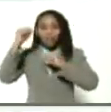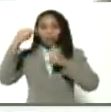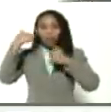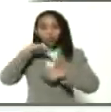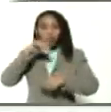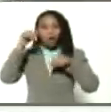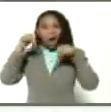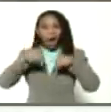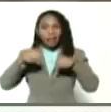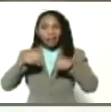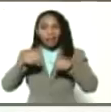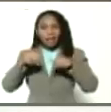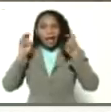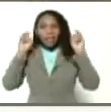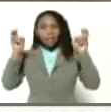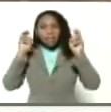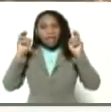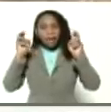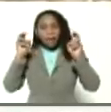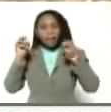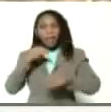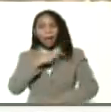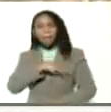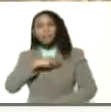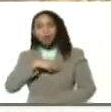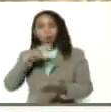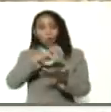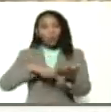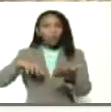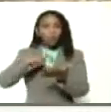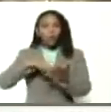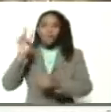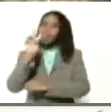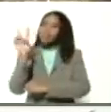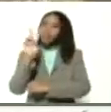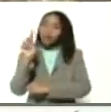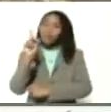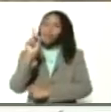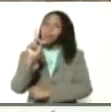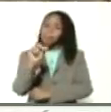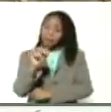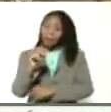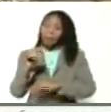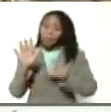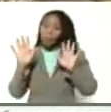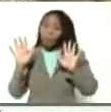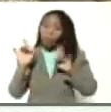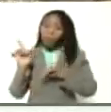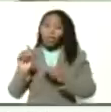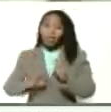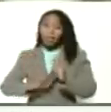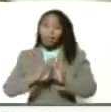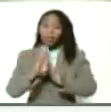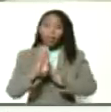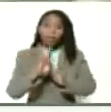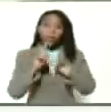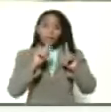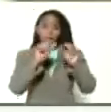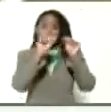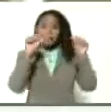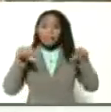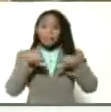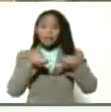pues, en el marco de la gran misión Agro Venezuela y también, por supuesto, en el desarrollo de ese sistema